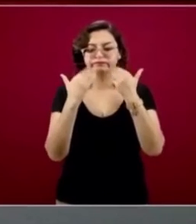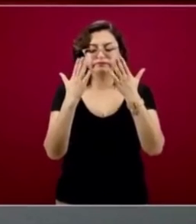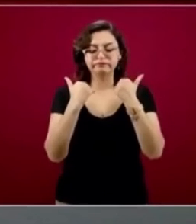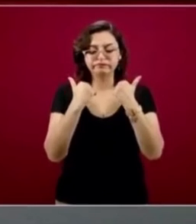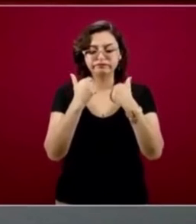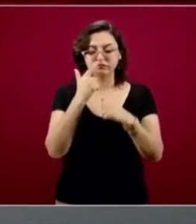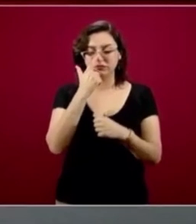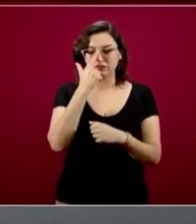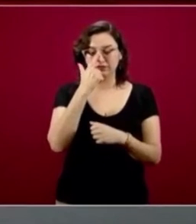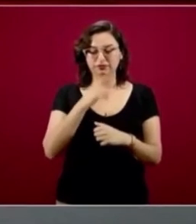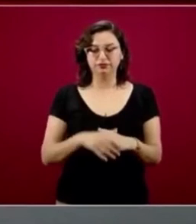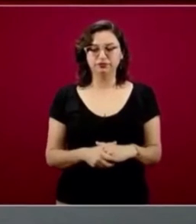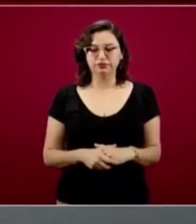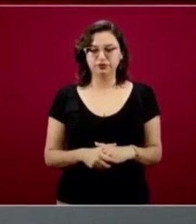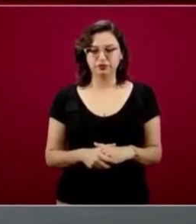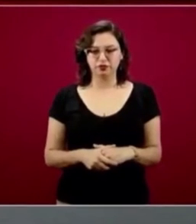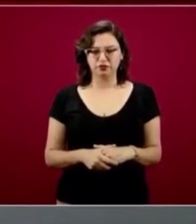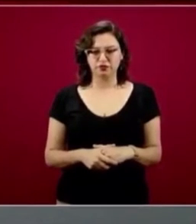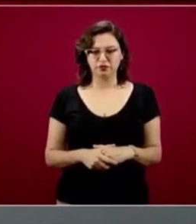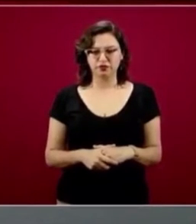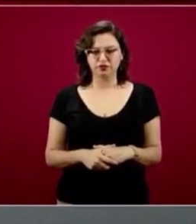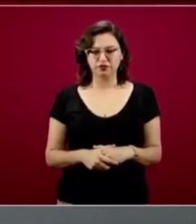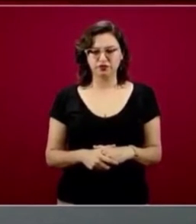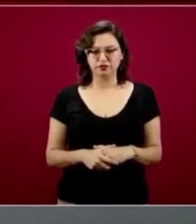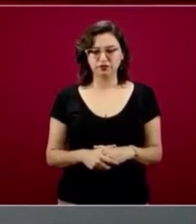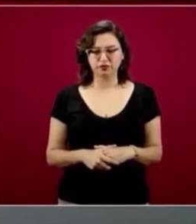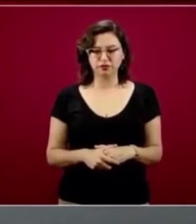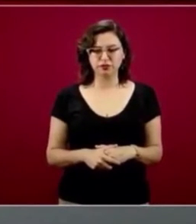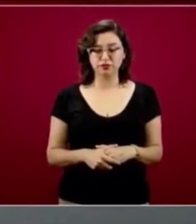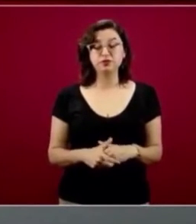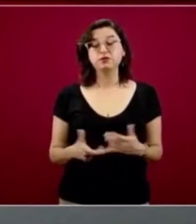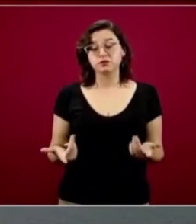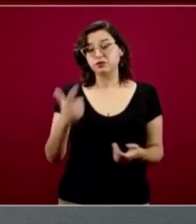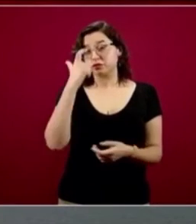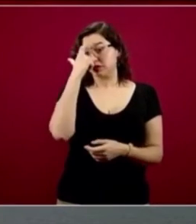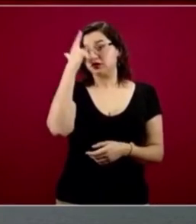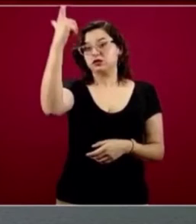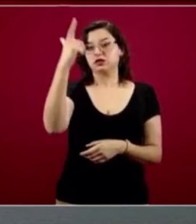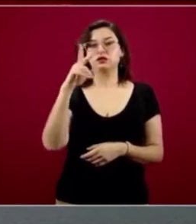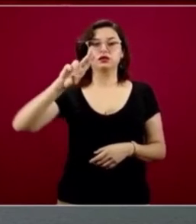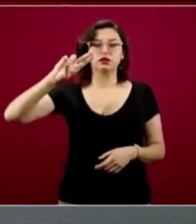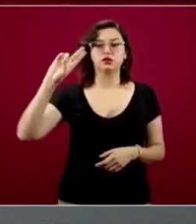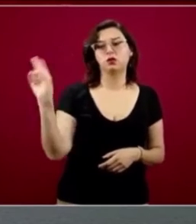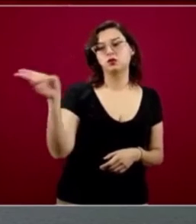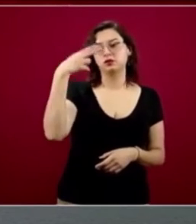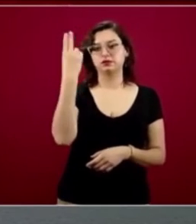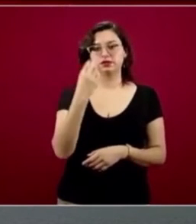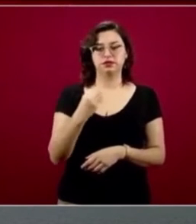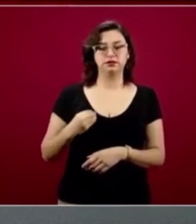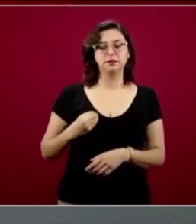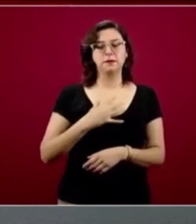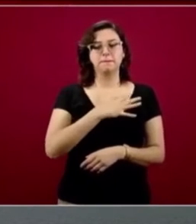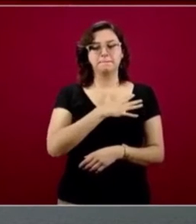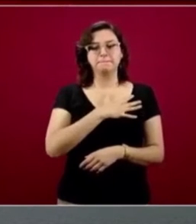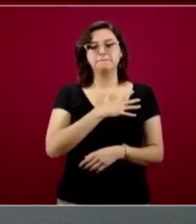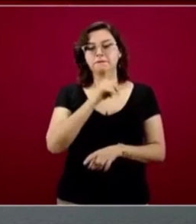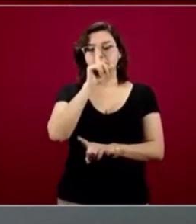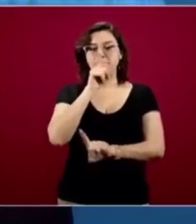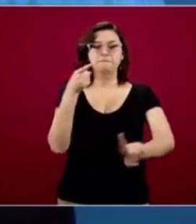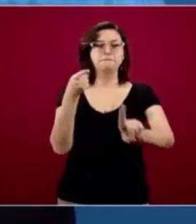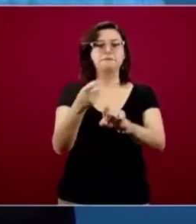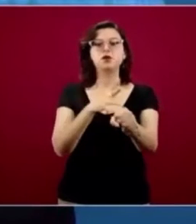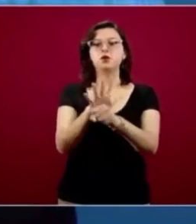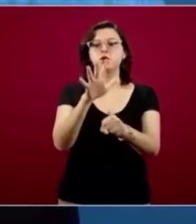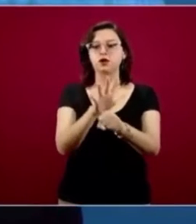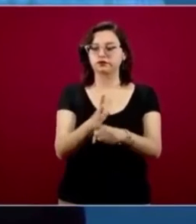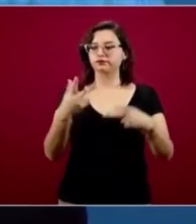Para ello se creó el programa de Universidades para el Bienestar con objeto de apoyar a esta